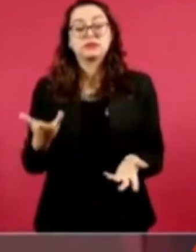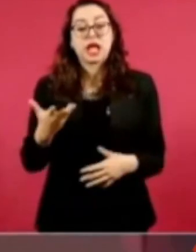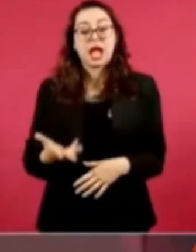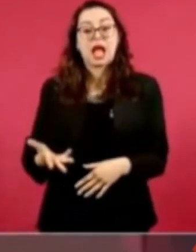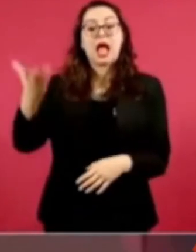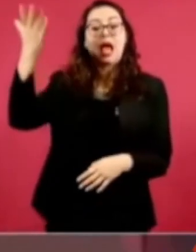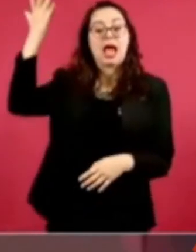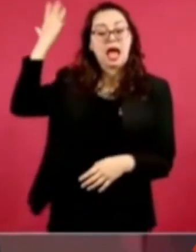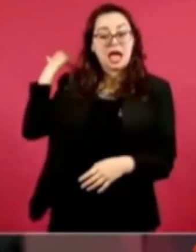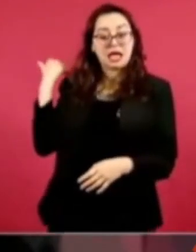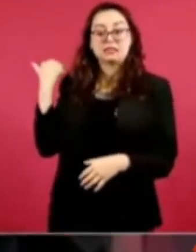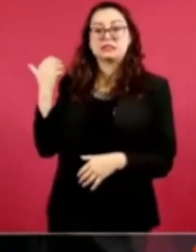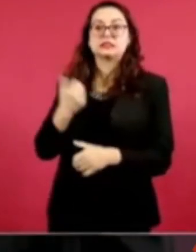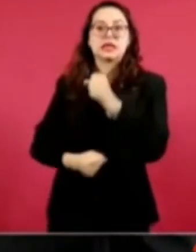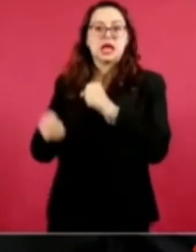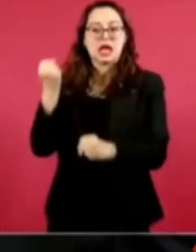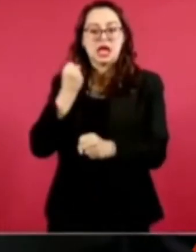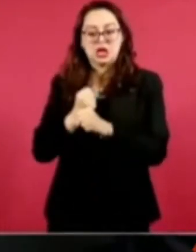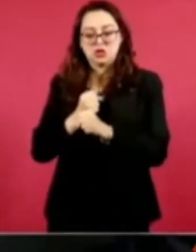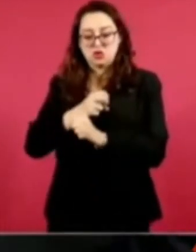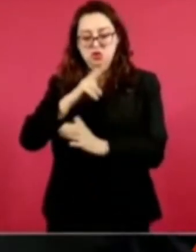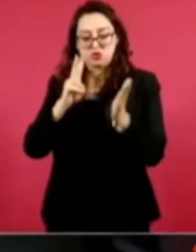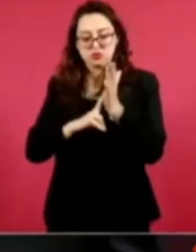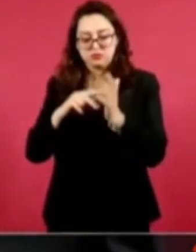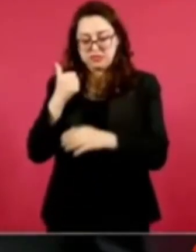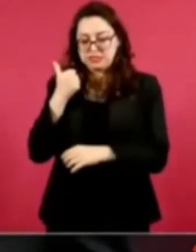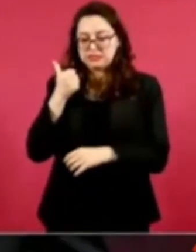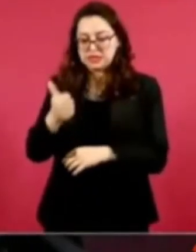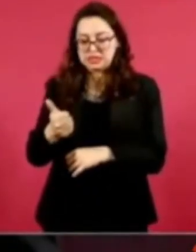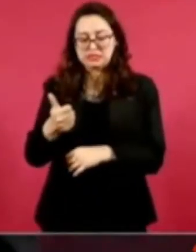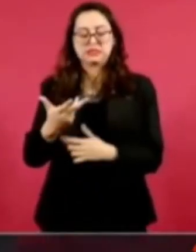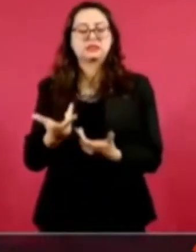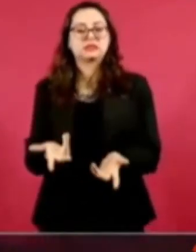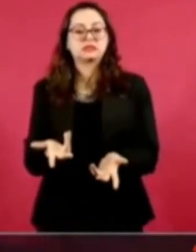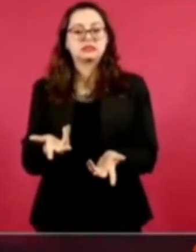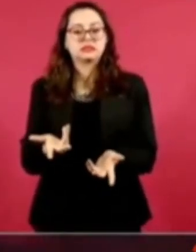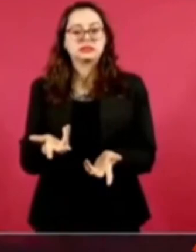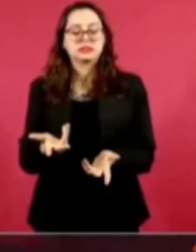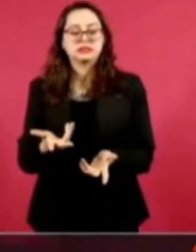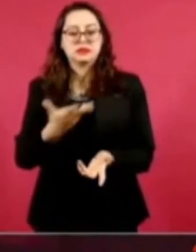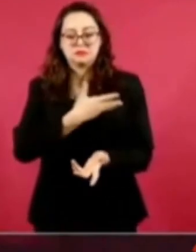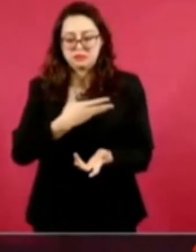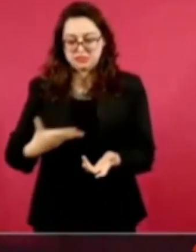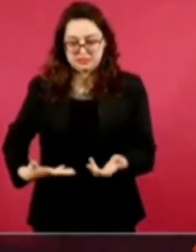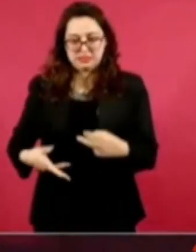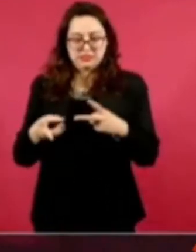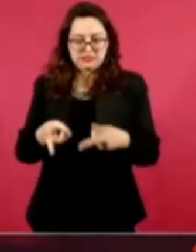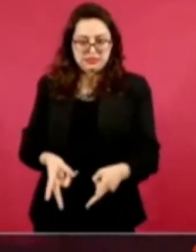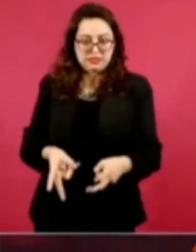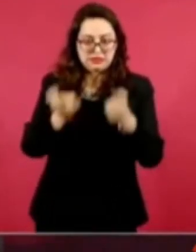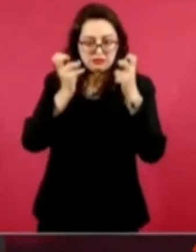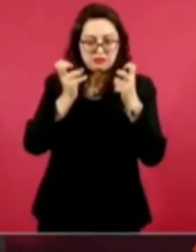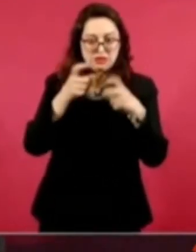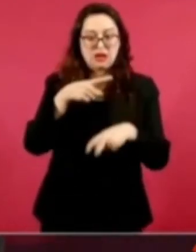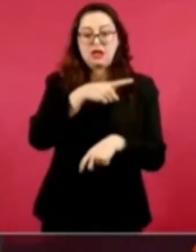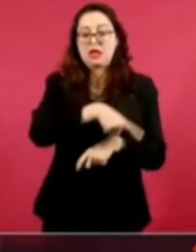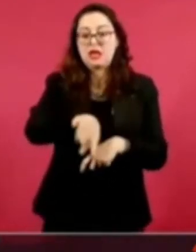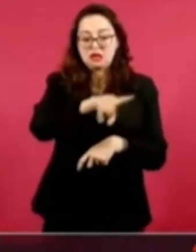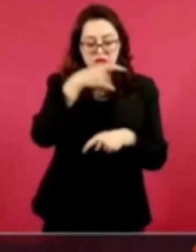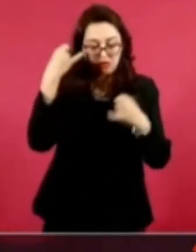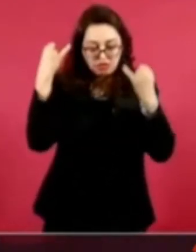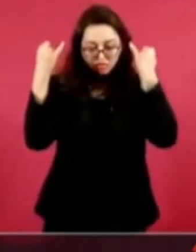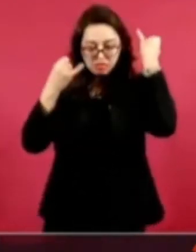campaña aquella del 2006, cuando nos robaron la presidencia, de peligro para México.